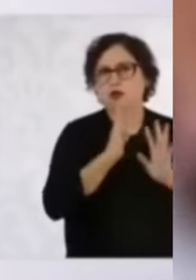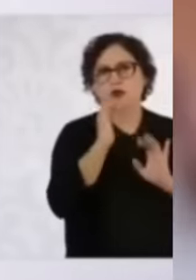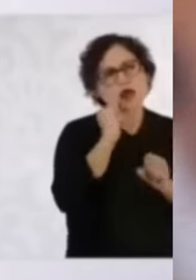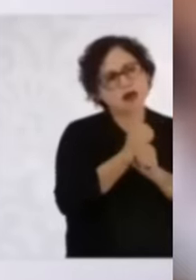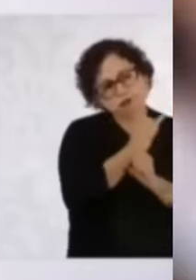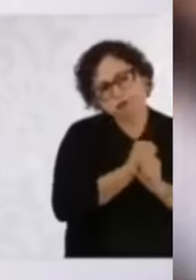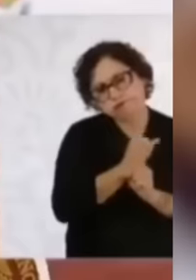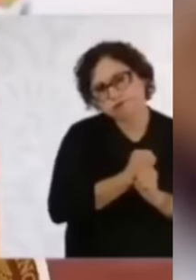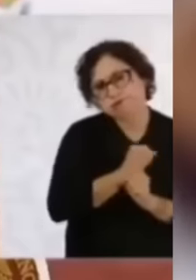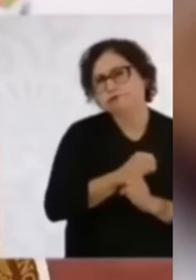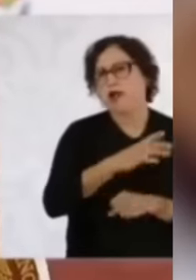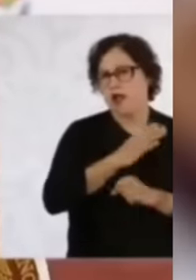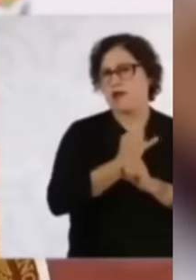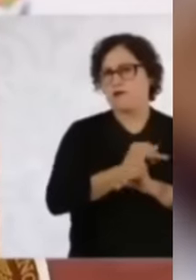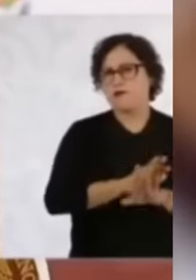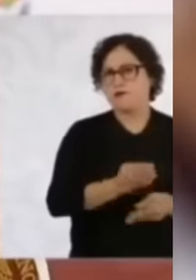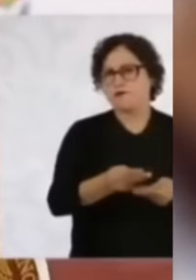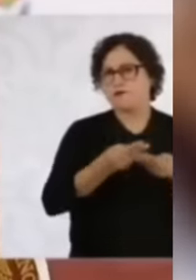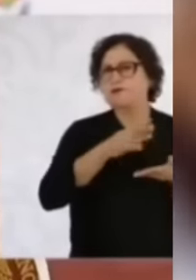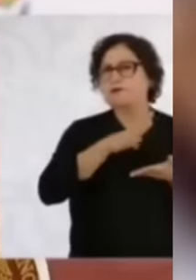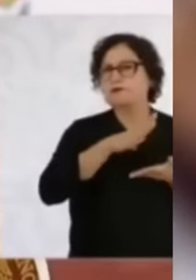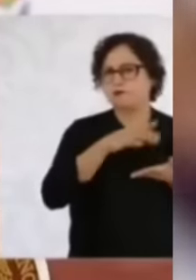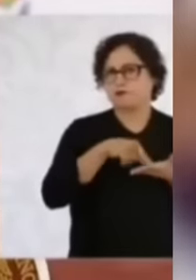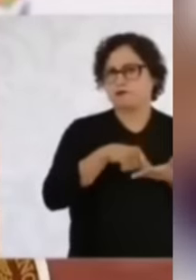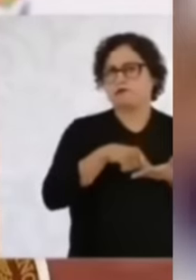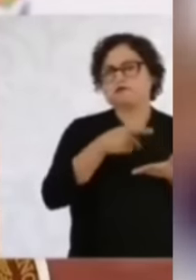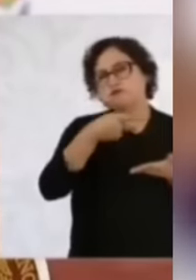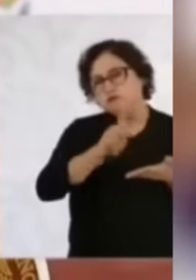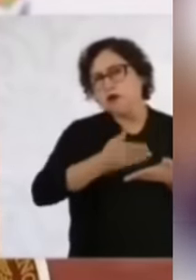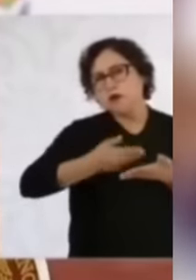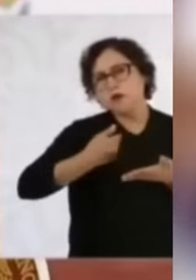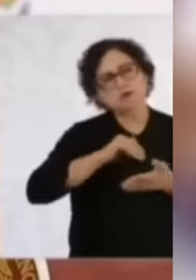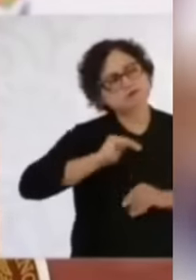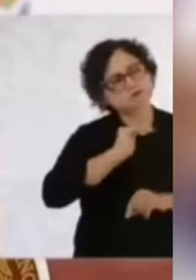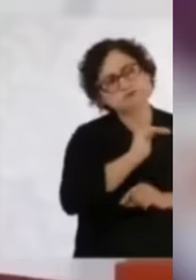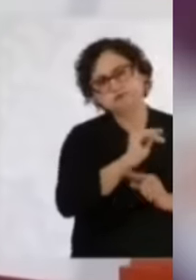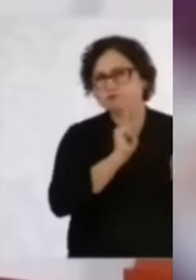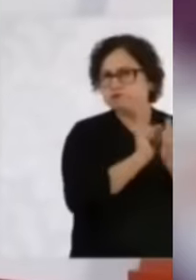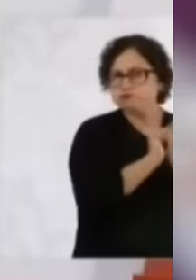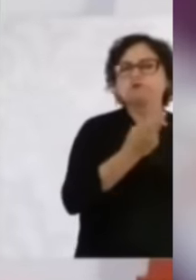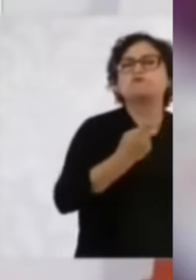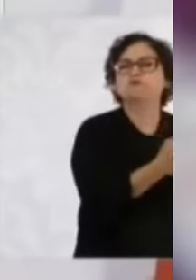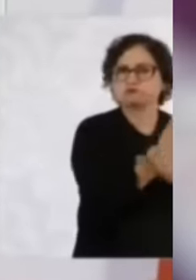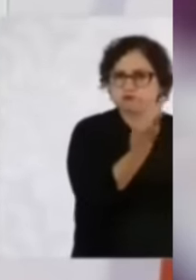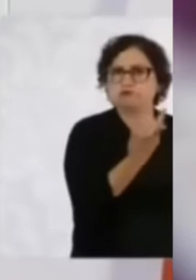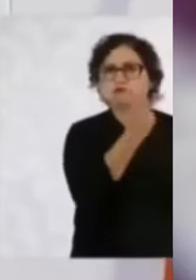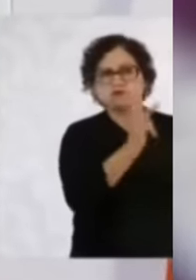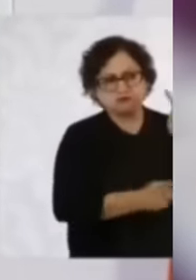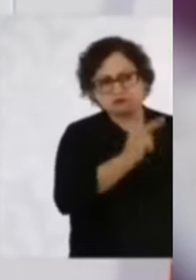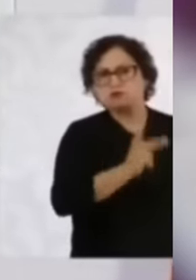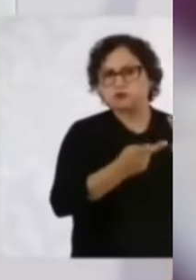en contacto, saber qué es lo que están pensando y en la medida de lo posible avanzar